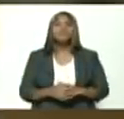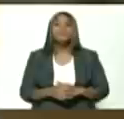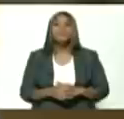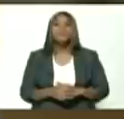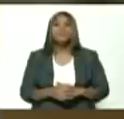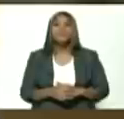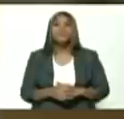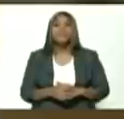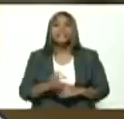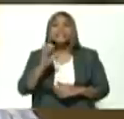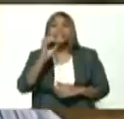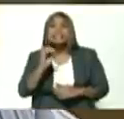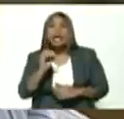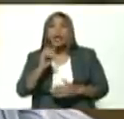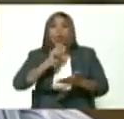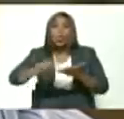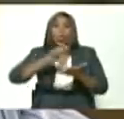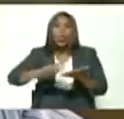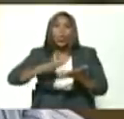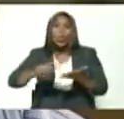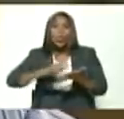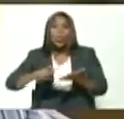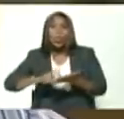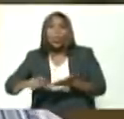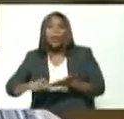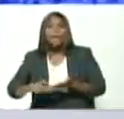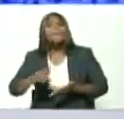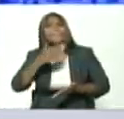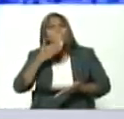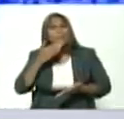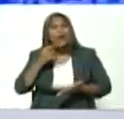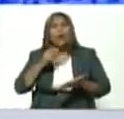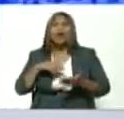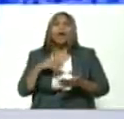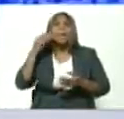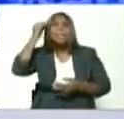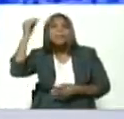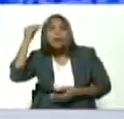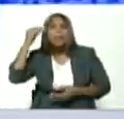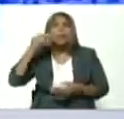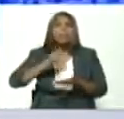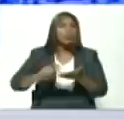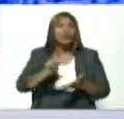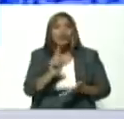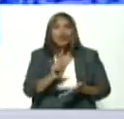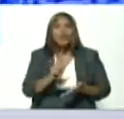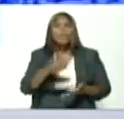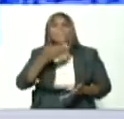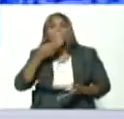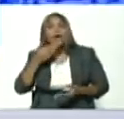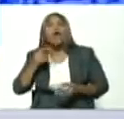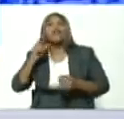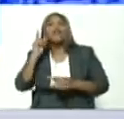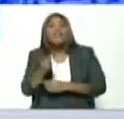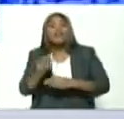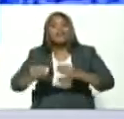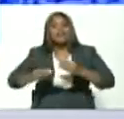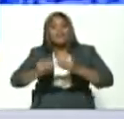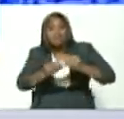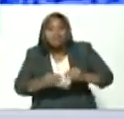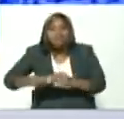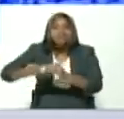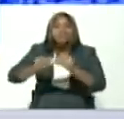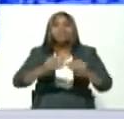cero teoricismo vamos a la práctica los filósofos hasta ahora se han dedicado